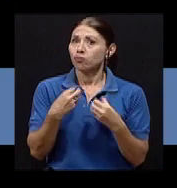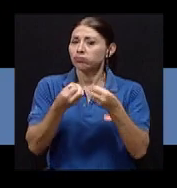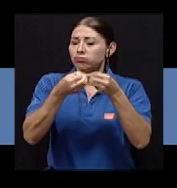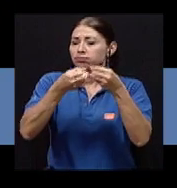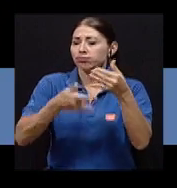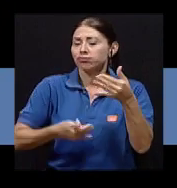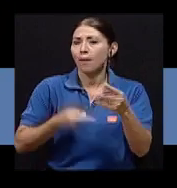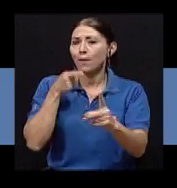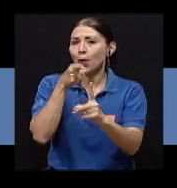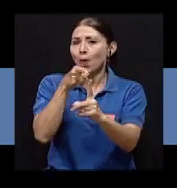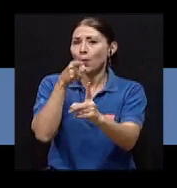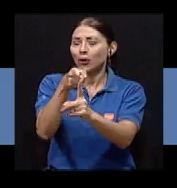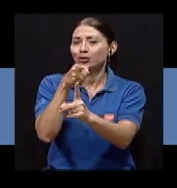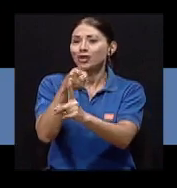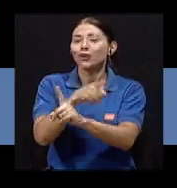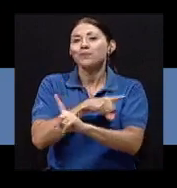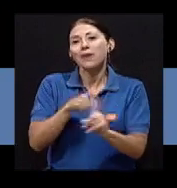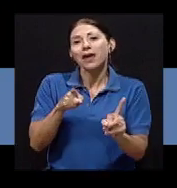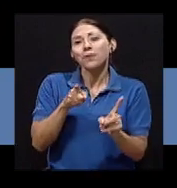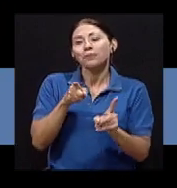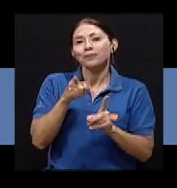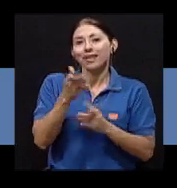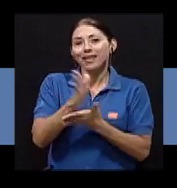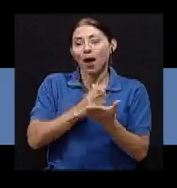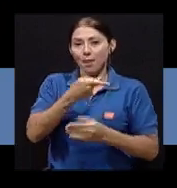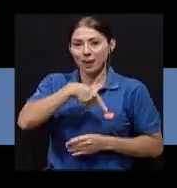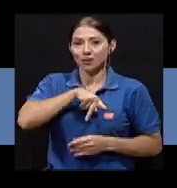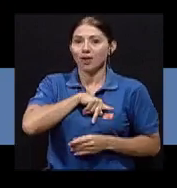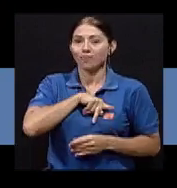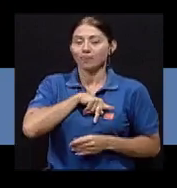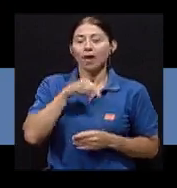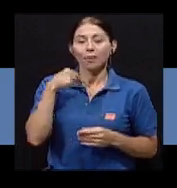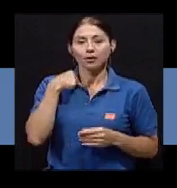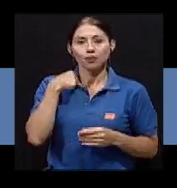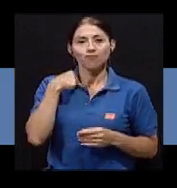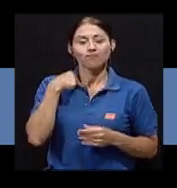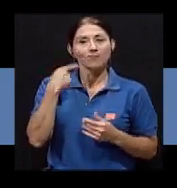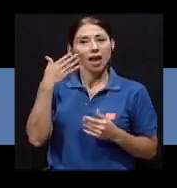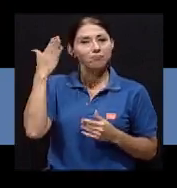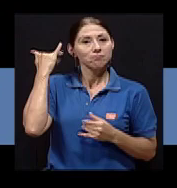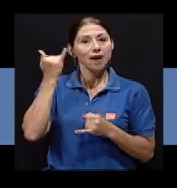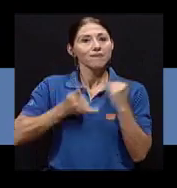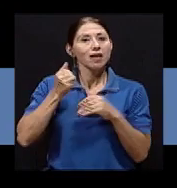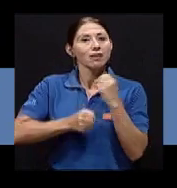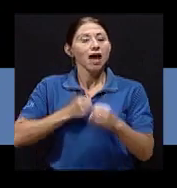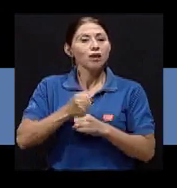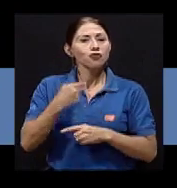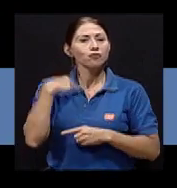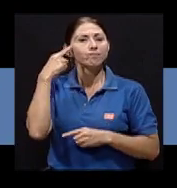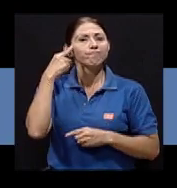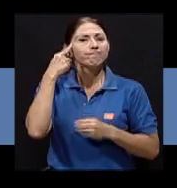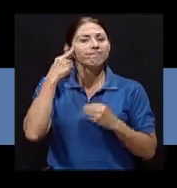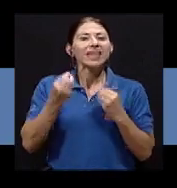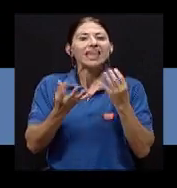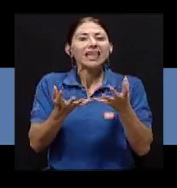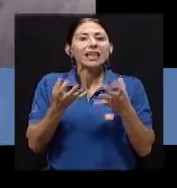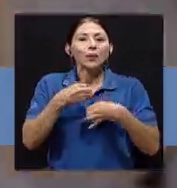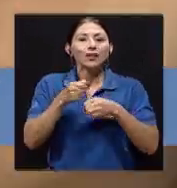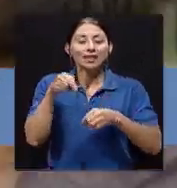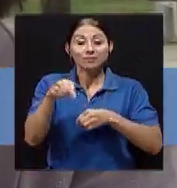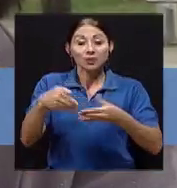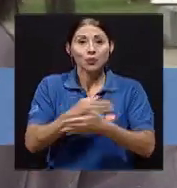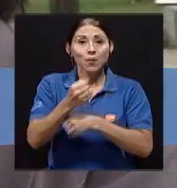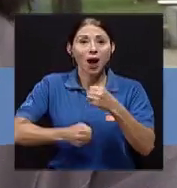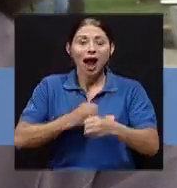propósitos, pero los mantengo personales, y he hecho una reflexión al final de año, de qué quiero hacer en este nuevo